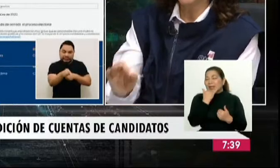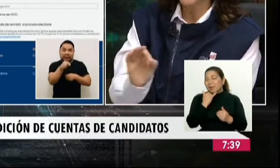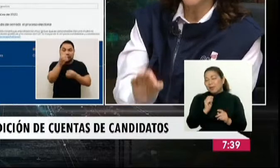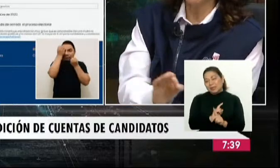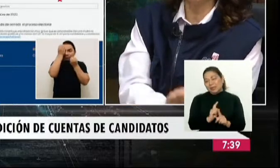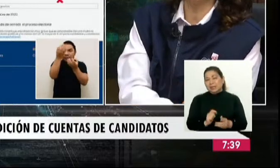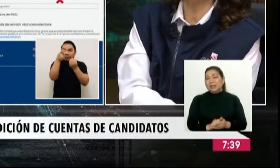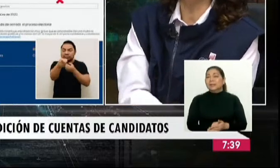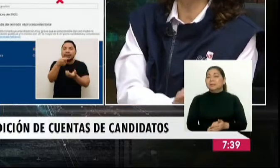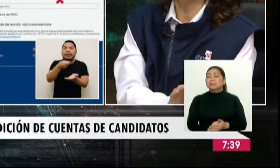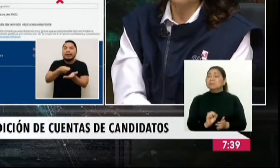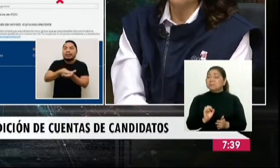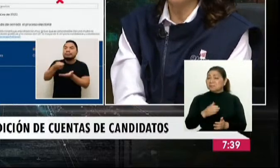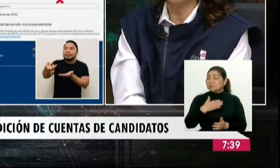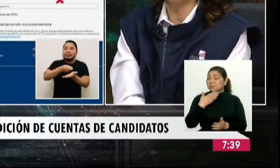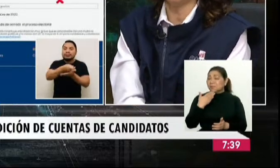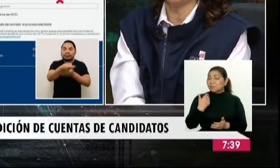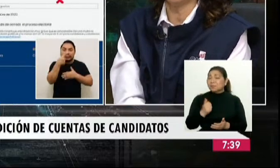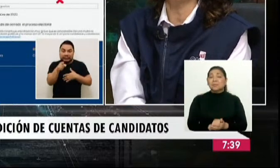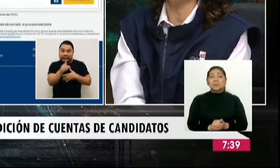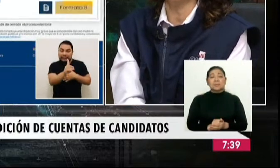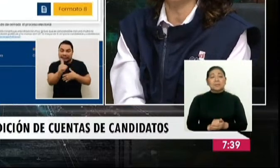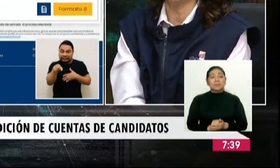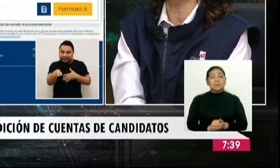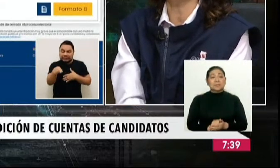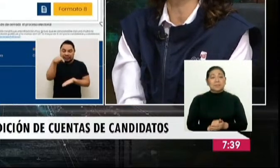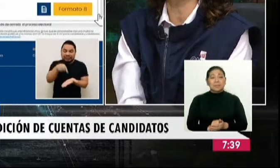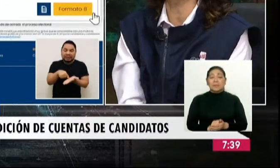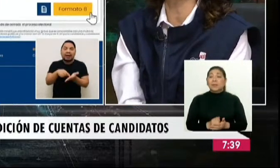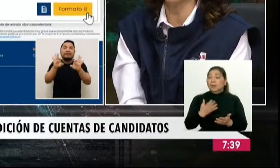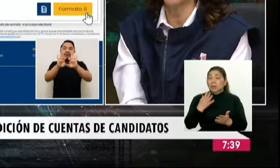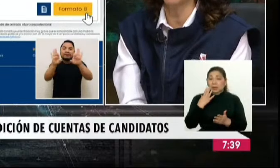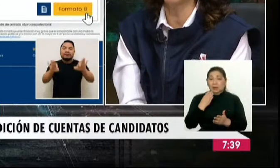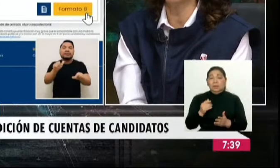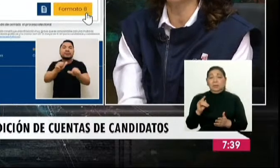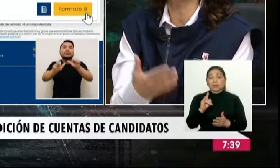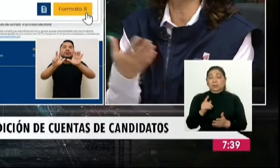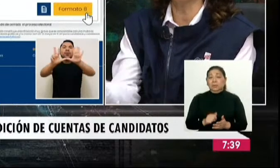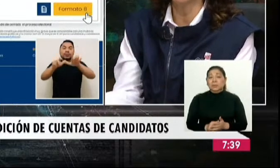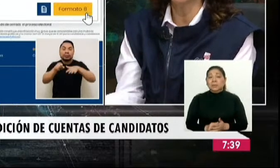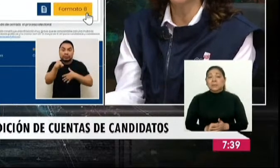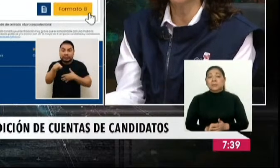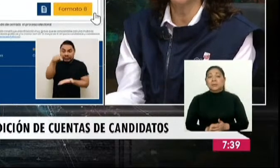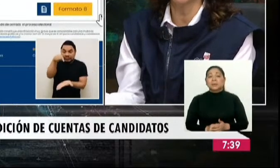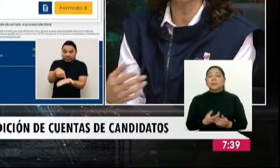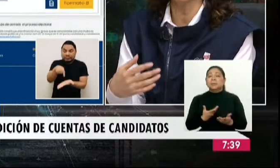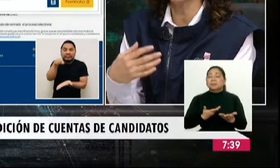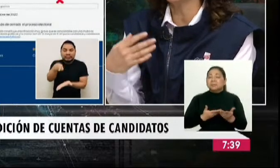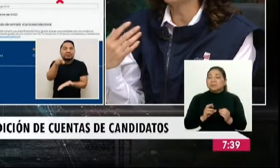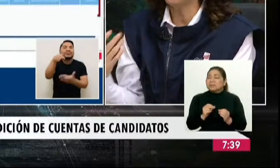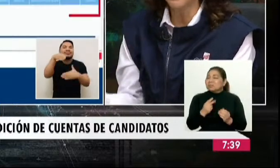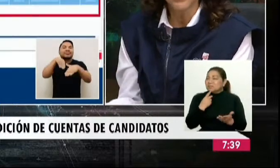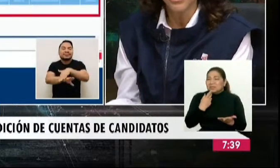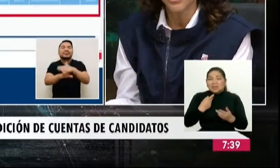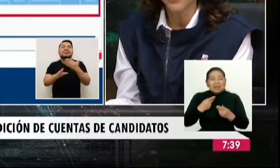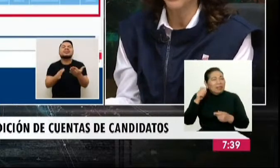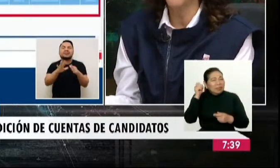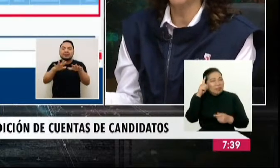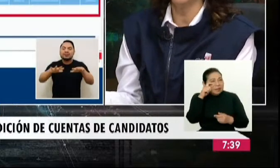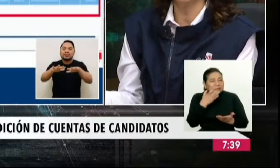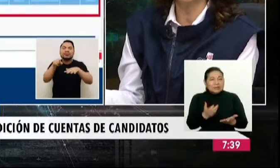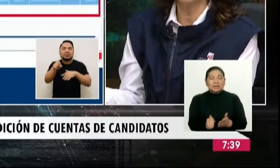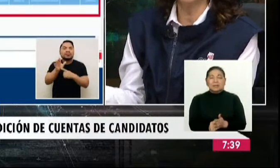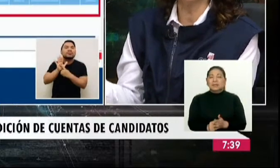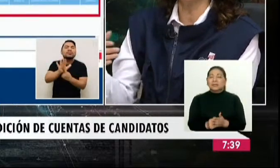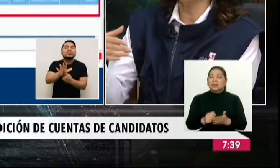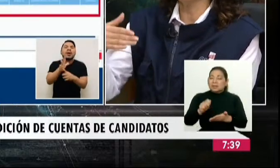Tan es así que hemos mejorado incluso a nivel de experiencia de usuario los formatos, para que no sean difíciles